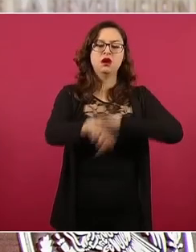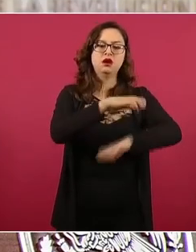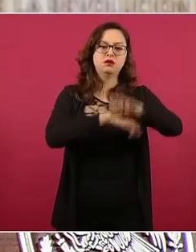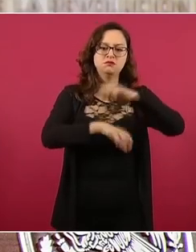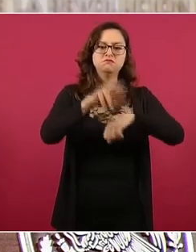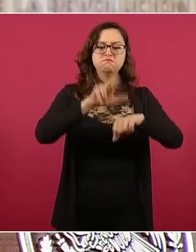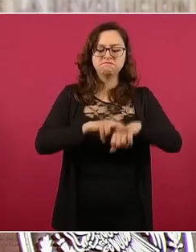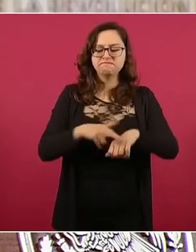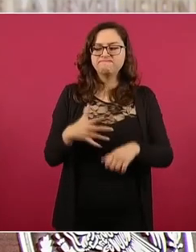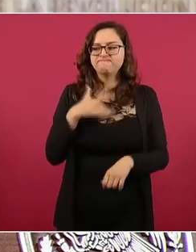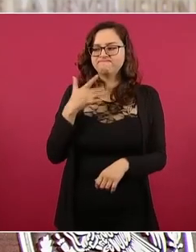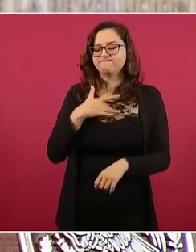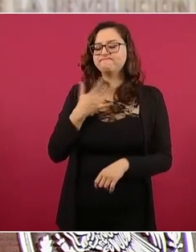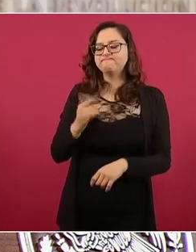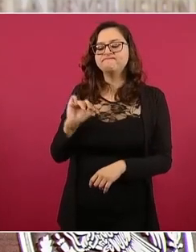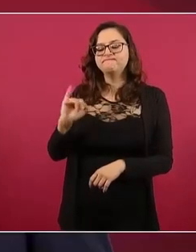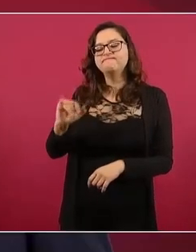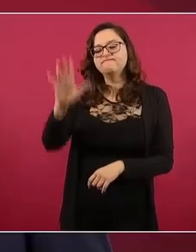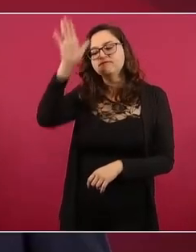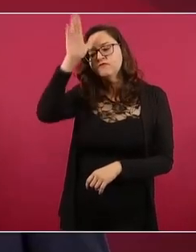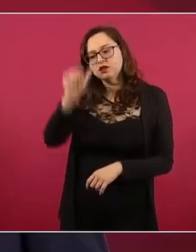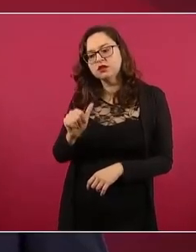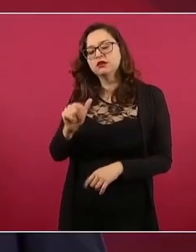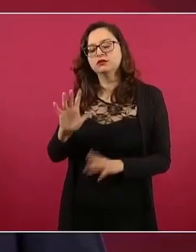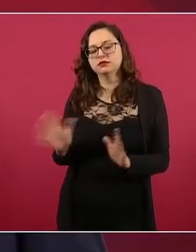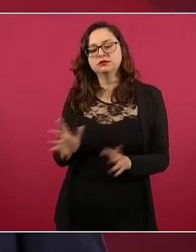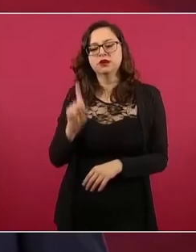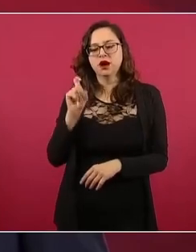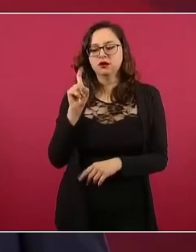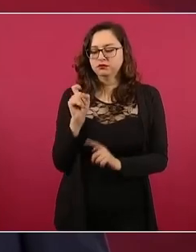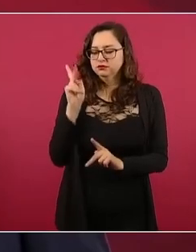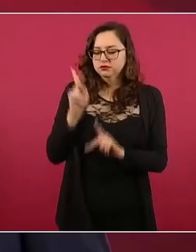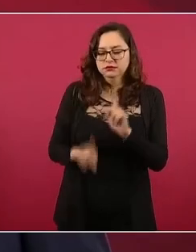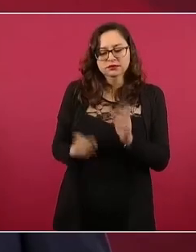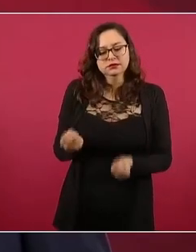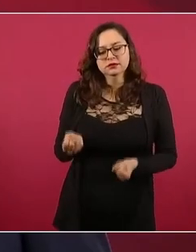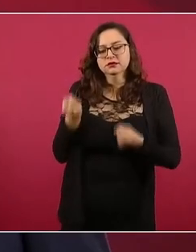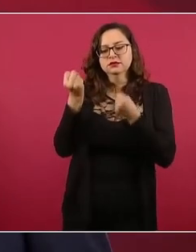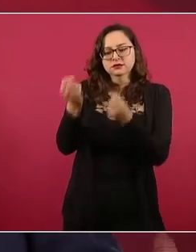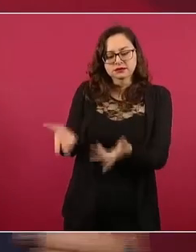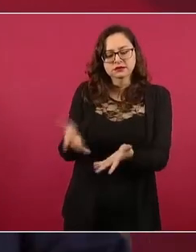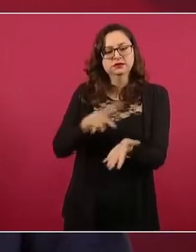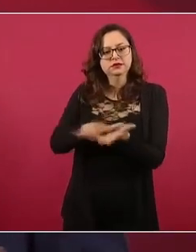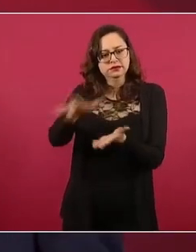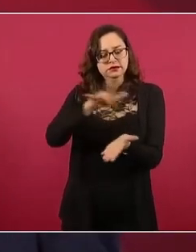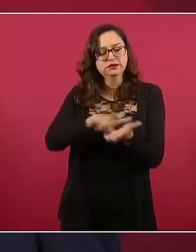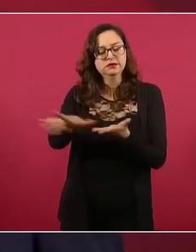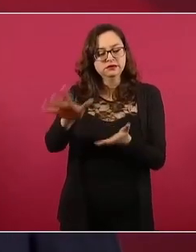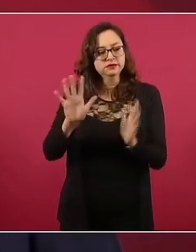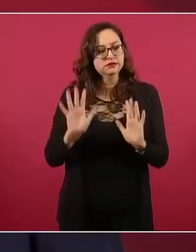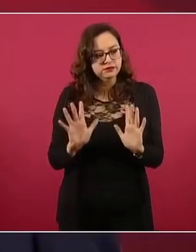están contribuyendo desde el principio y todos.